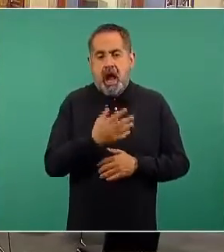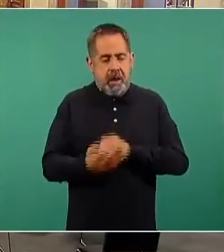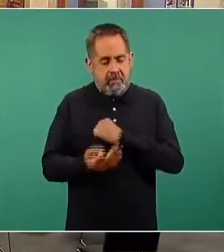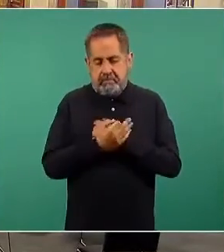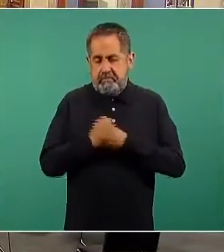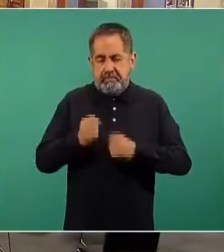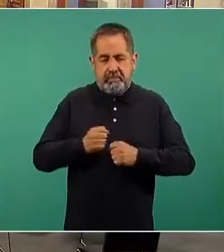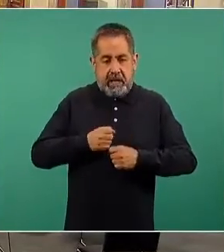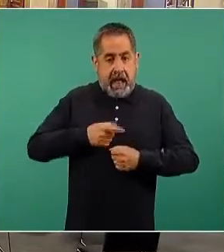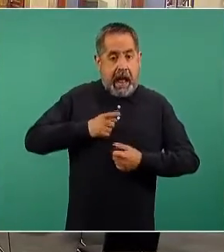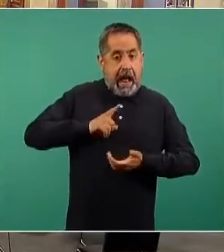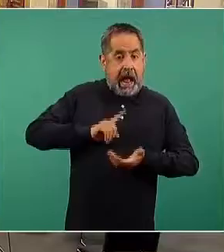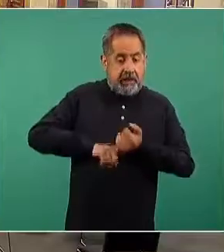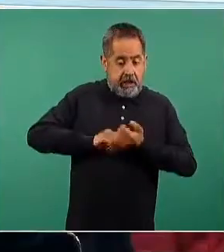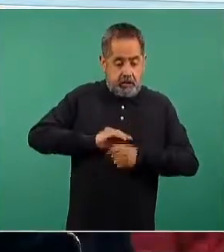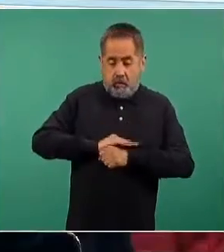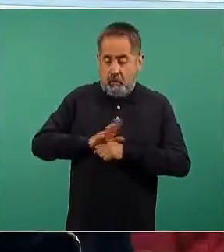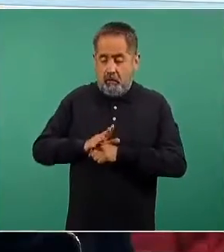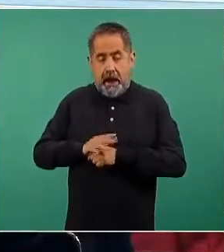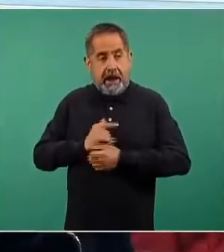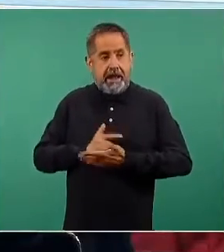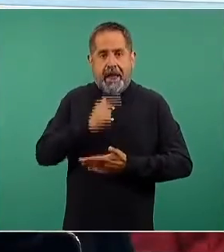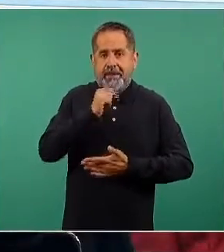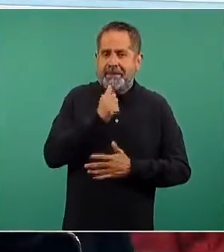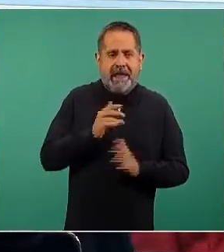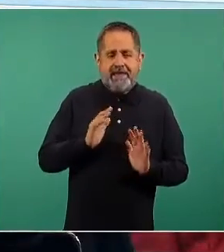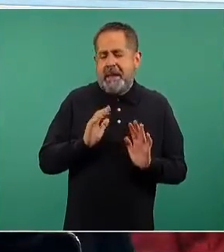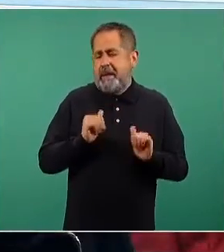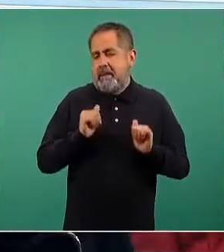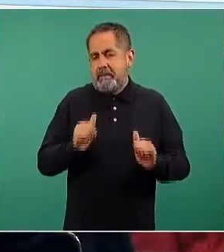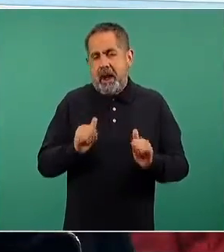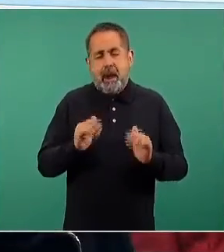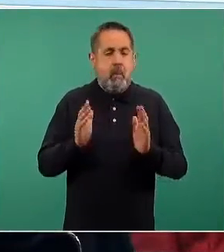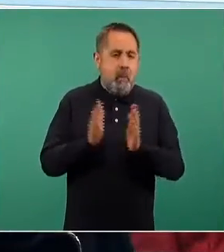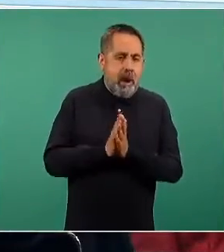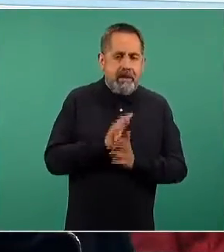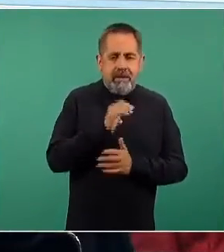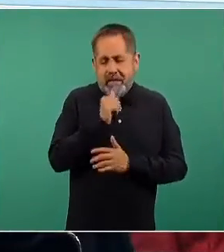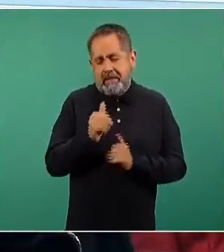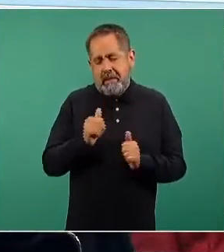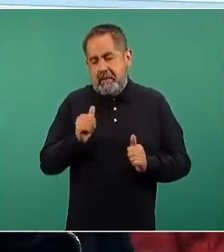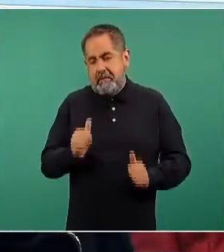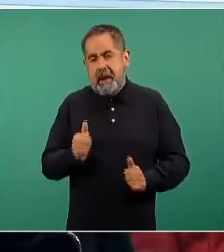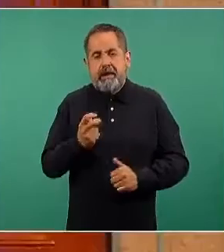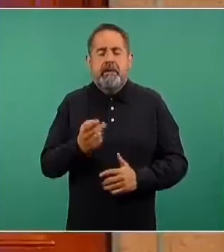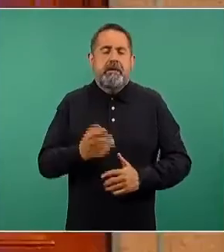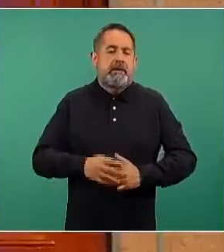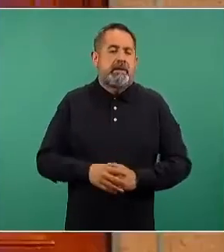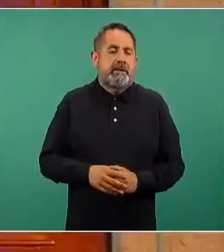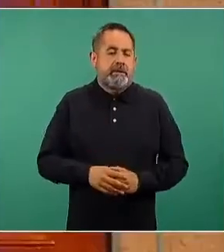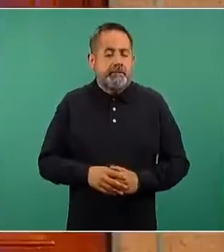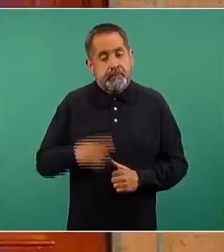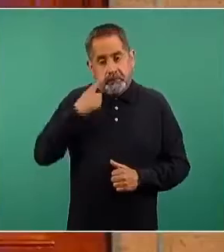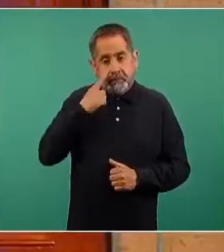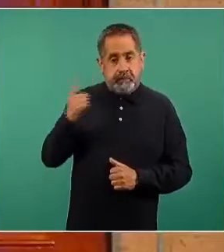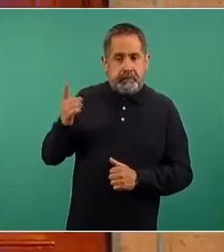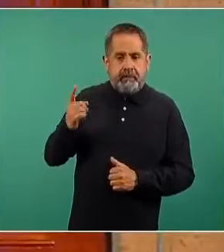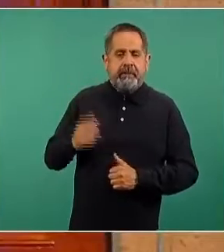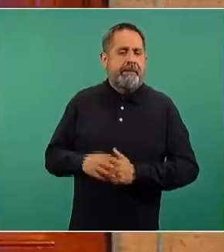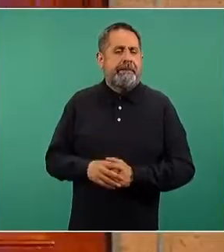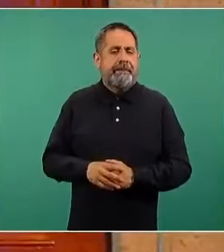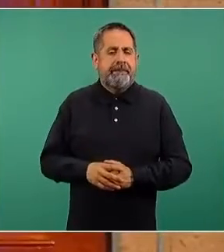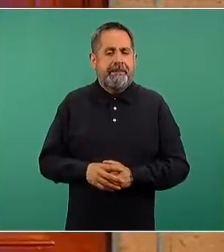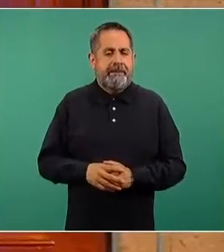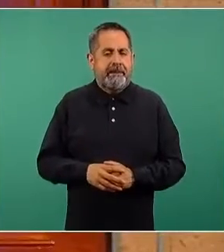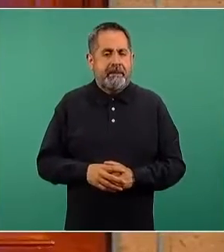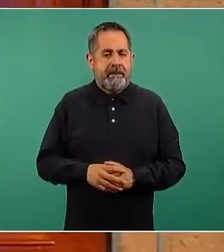y no podrán desarrollar COVID grave y, tampoco, obviamente, fallecer a consecuencia de esta enfermedad. Si vemos la siguiente diapositiva,